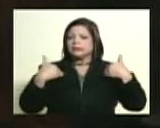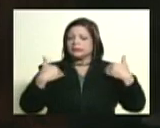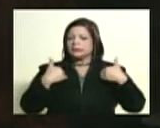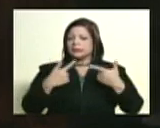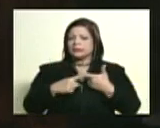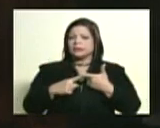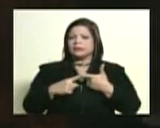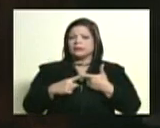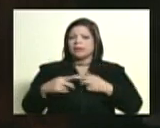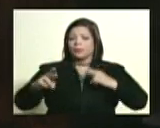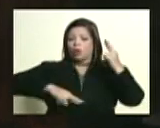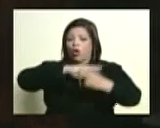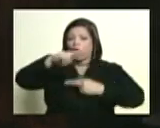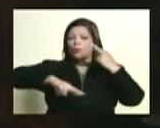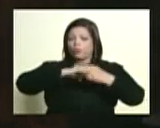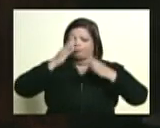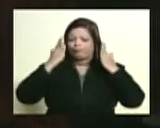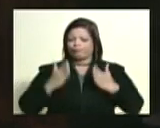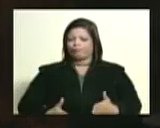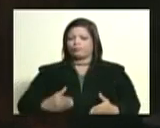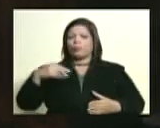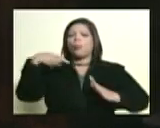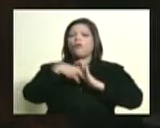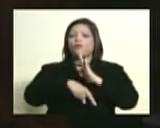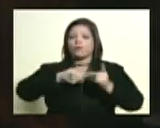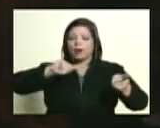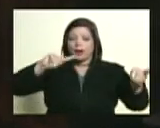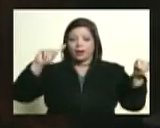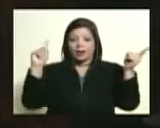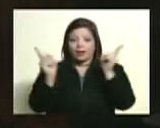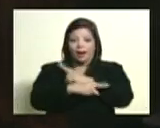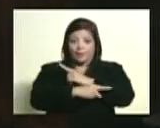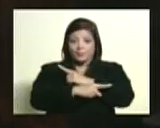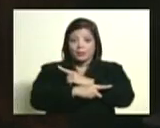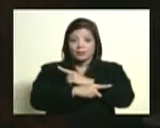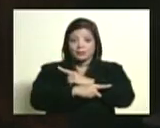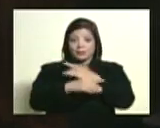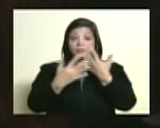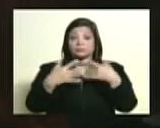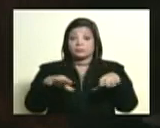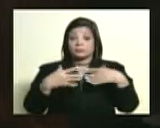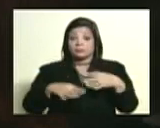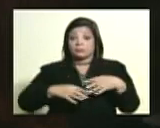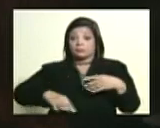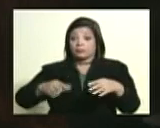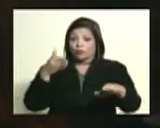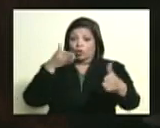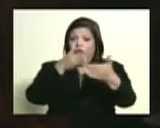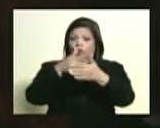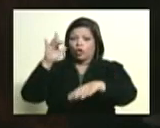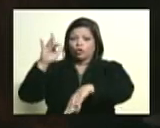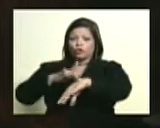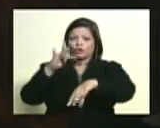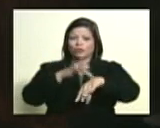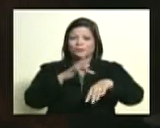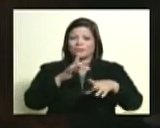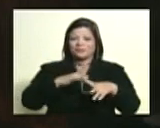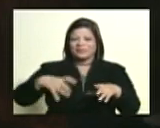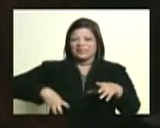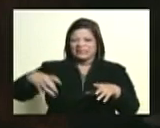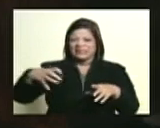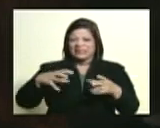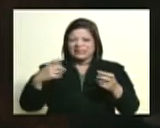como revolucionario profundo, había logrado cambiar, había logrado tocar, había tocado intereses importantes, tenía tantos